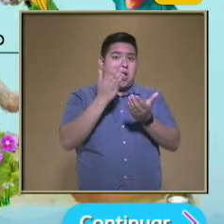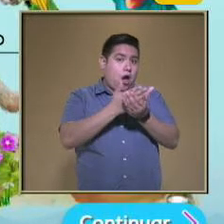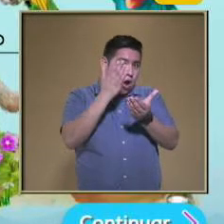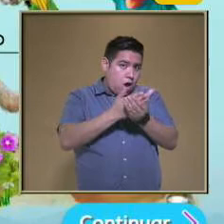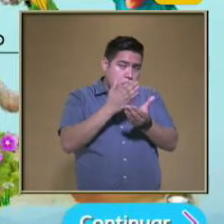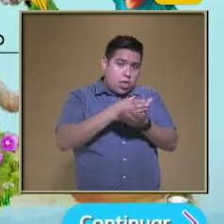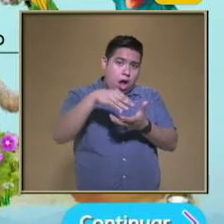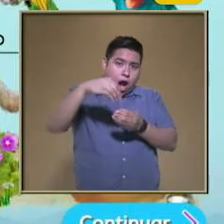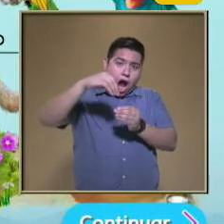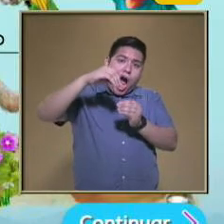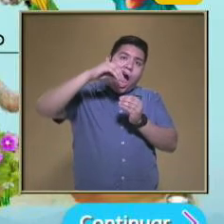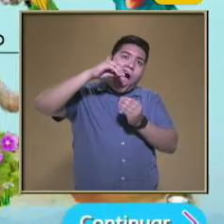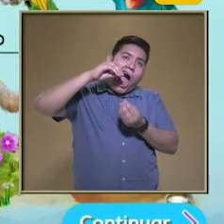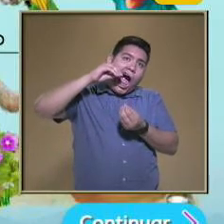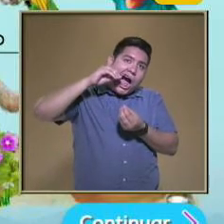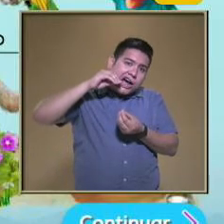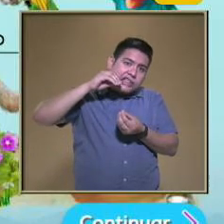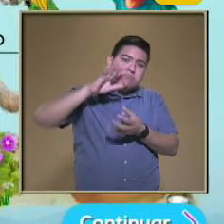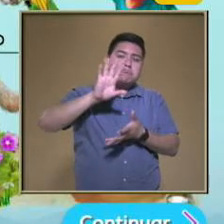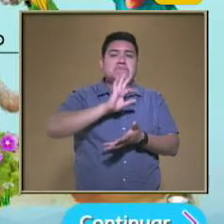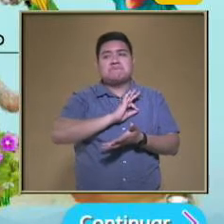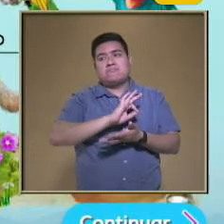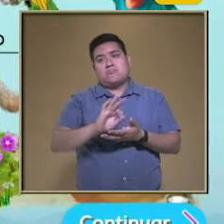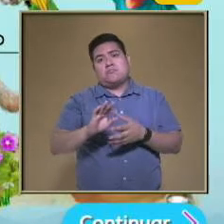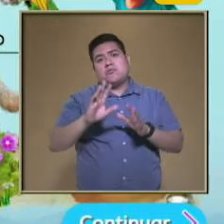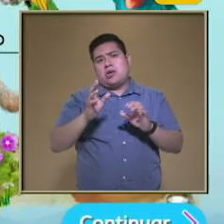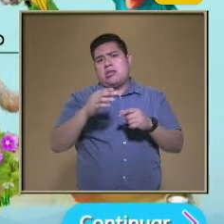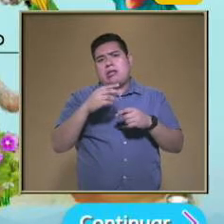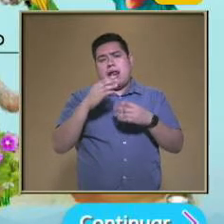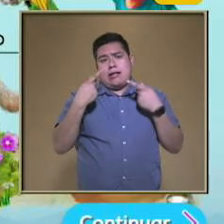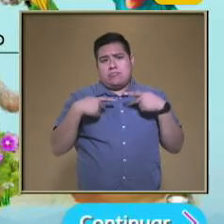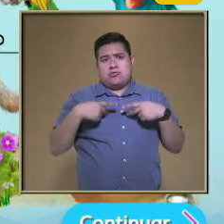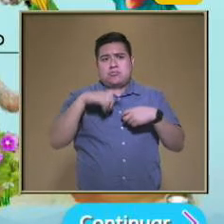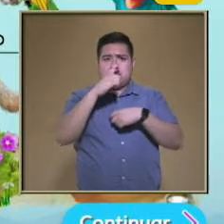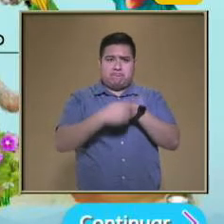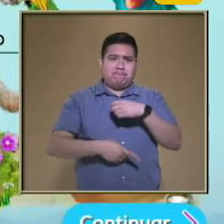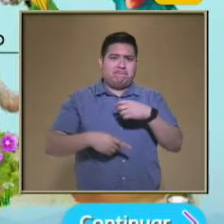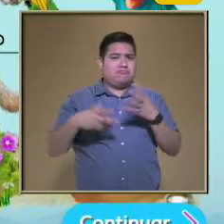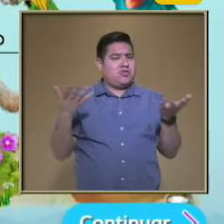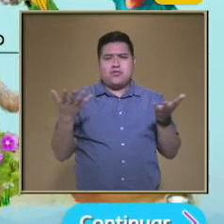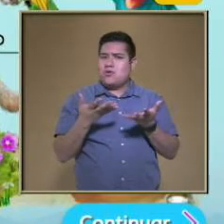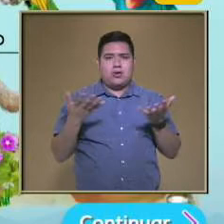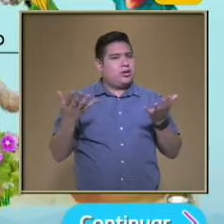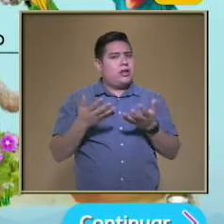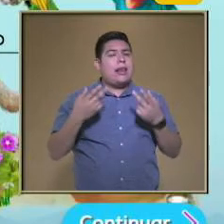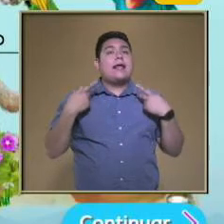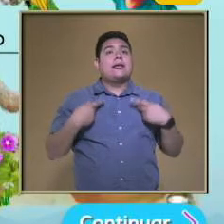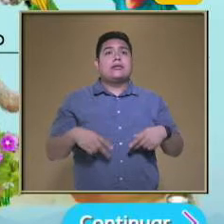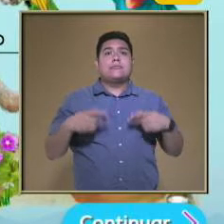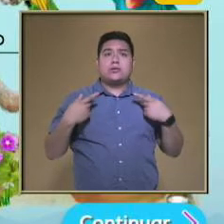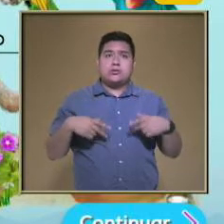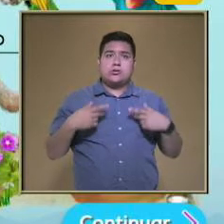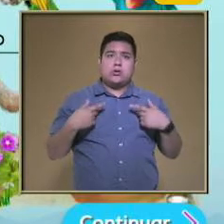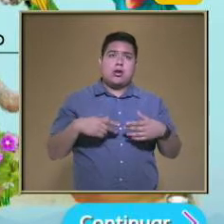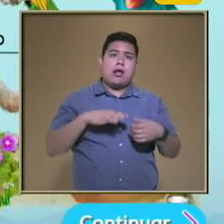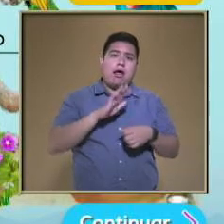cocina Se puede consumir Sin ningún riesgo No hace daño A los humanos Los humanos Somos omnívoros Porque consumimos Animales Plantas Y